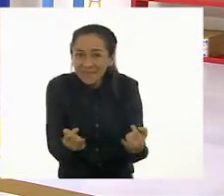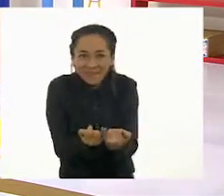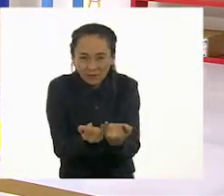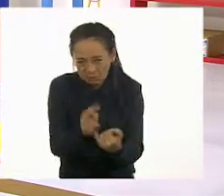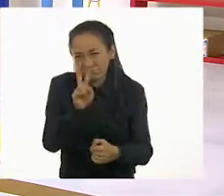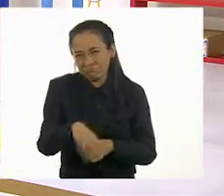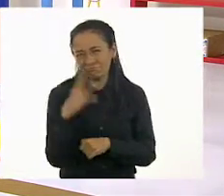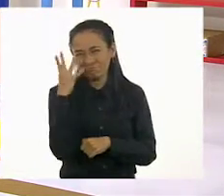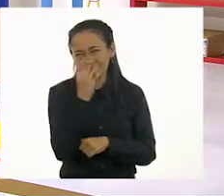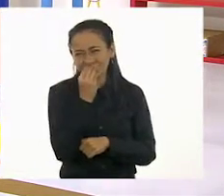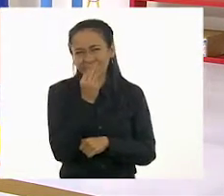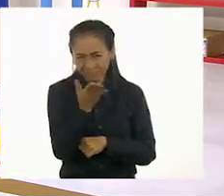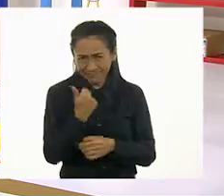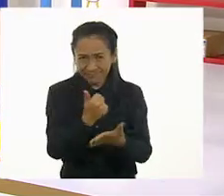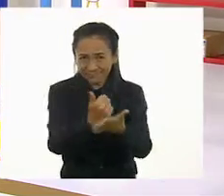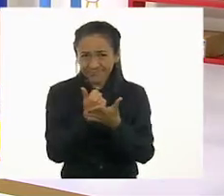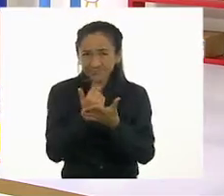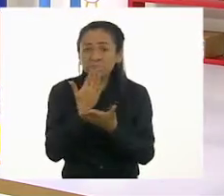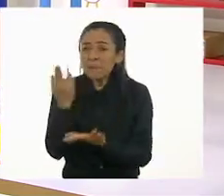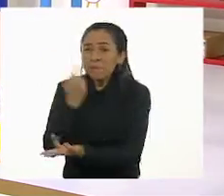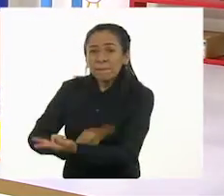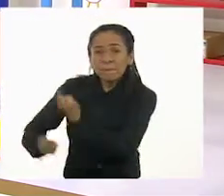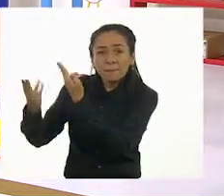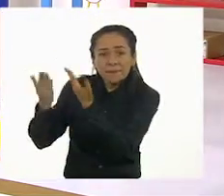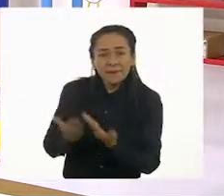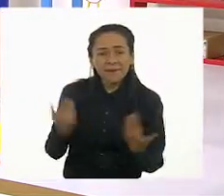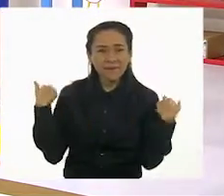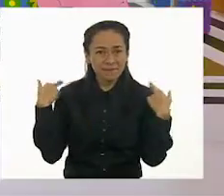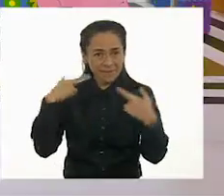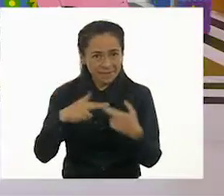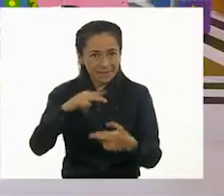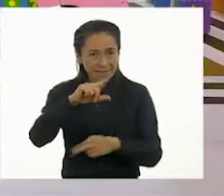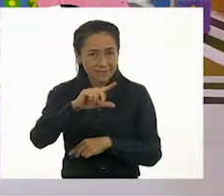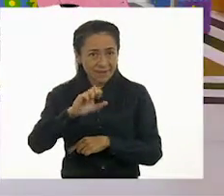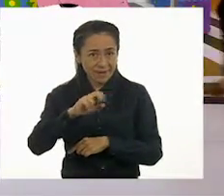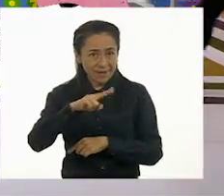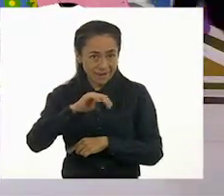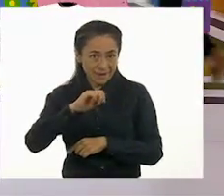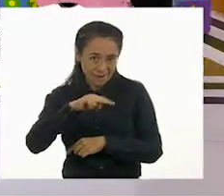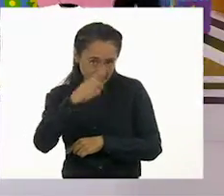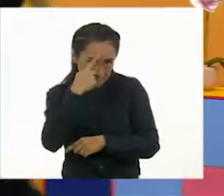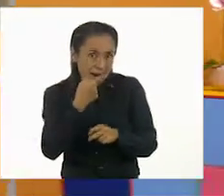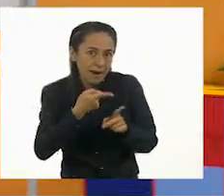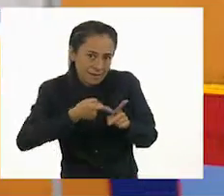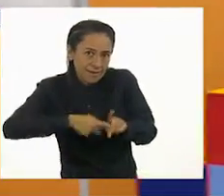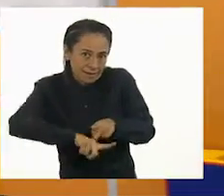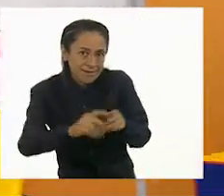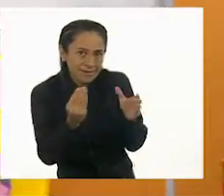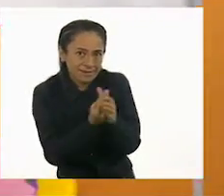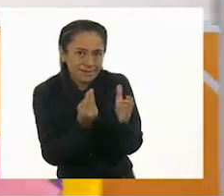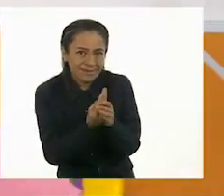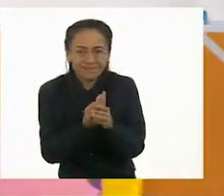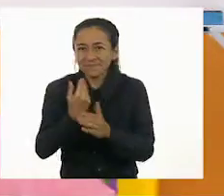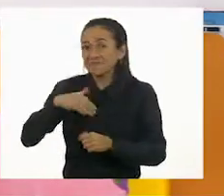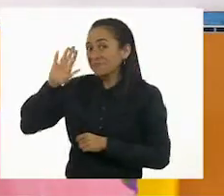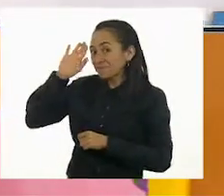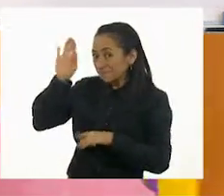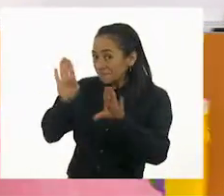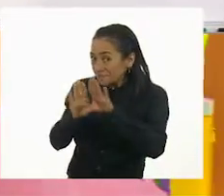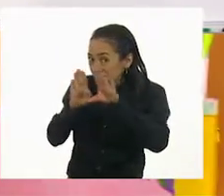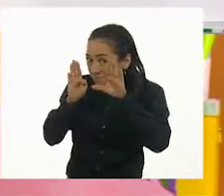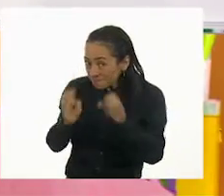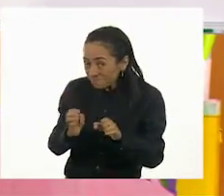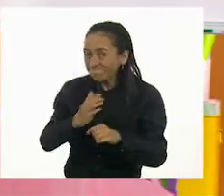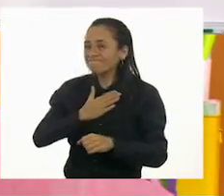a darle la bienvenida a la maestra Leni para comenzar la clase. Maestra Leni, hola, ¿cómo estás? Nos saludamos y